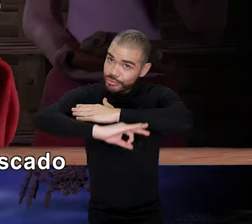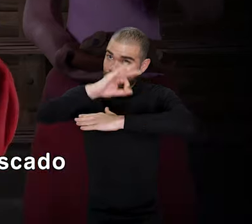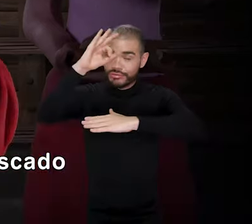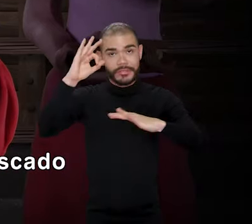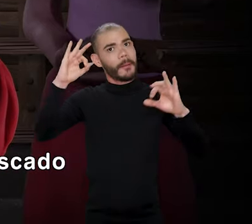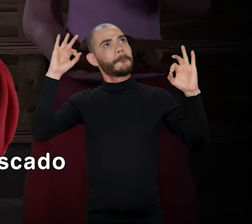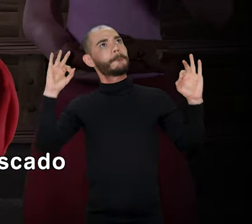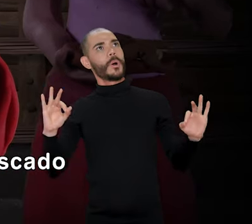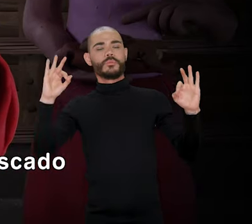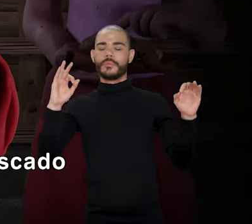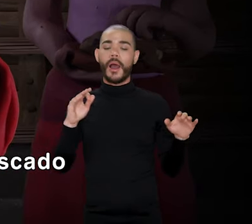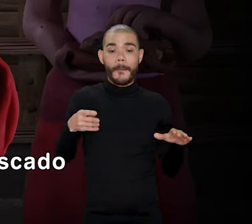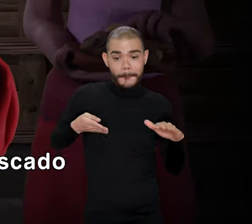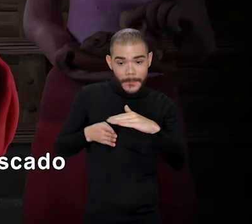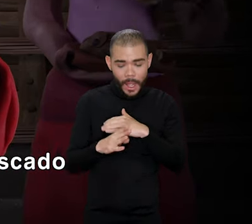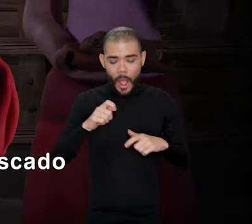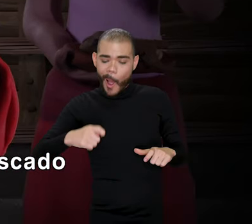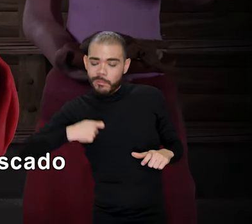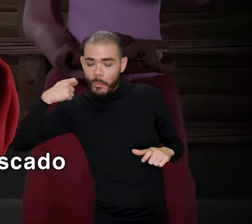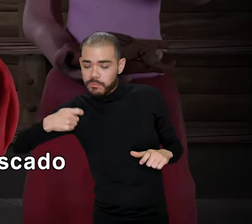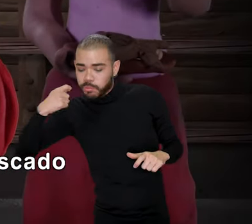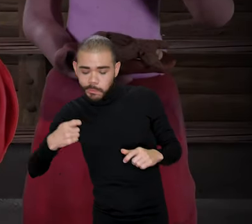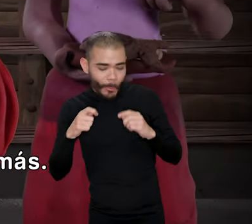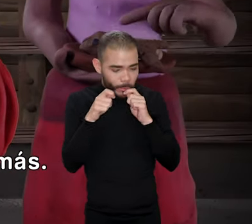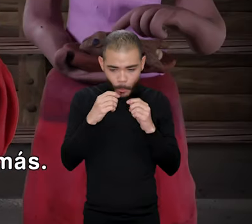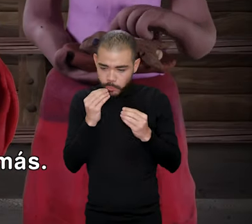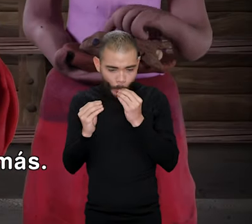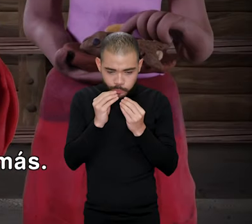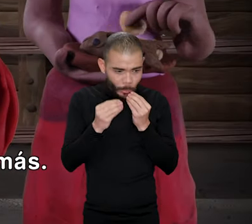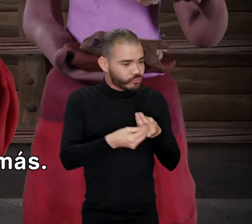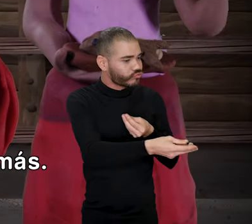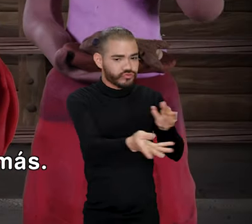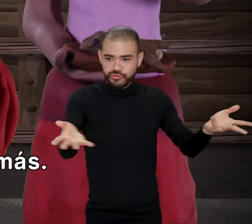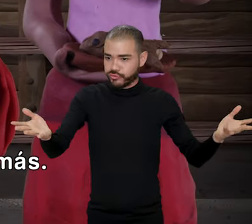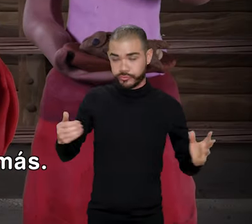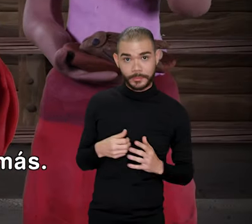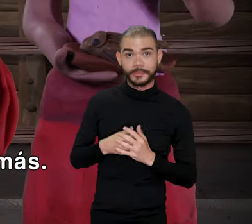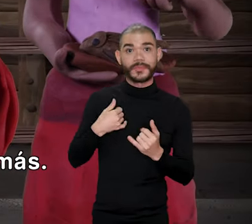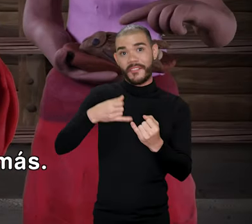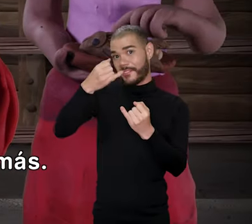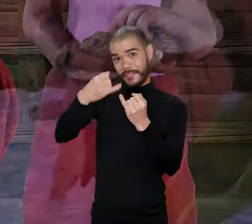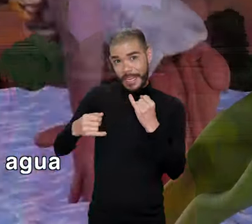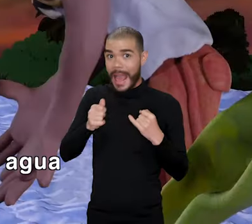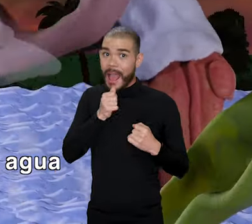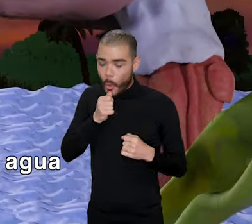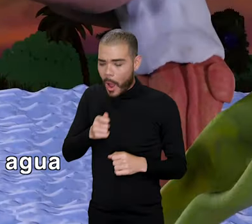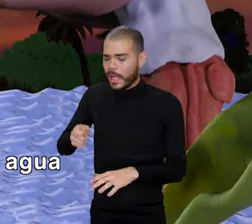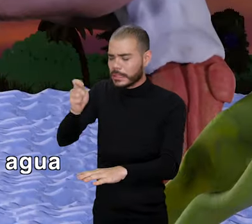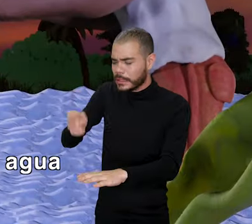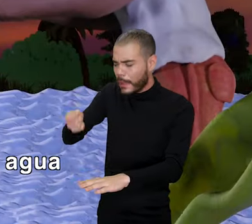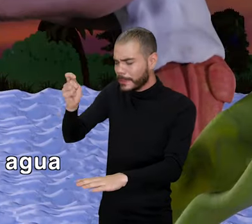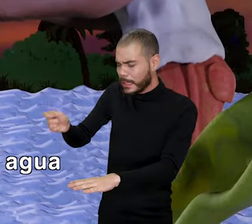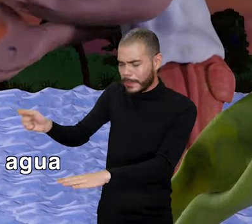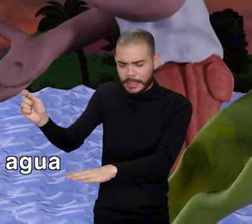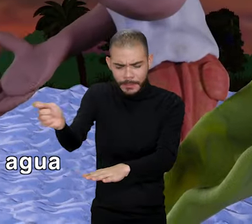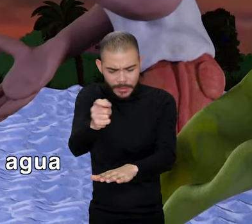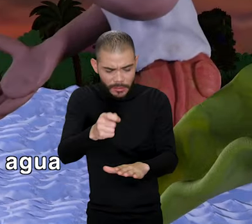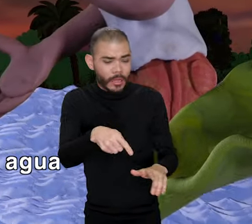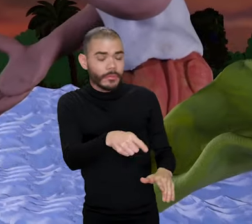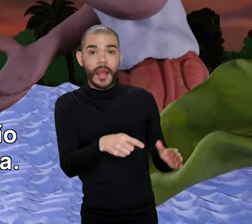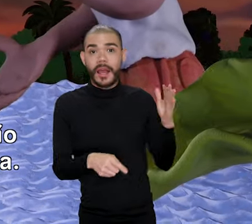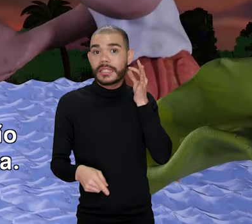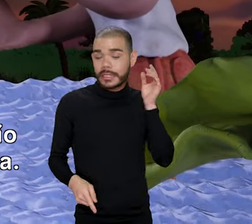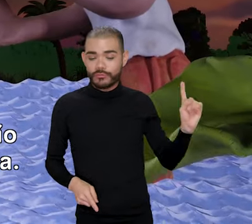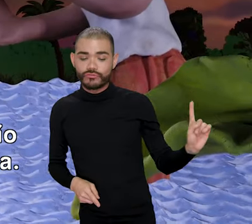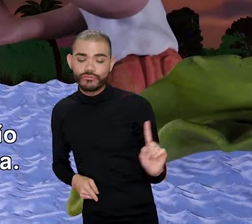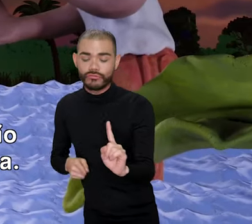Al amanecer, la niña puede por fin comer pescado y lo reparte también a los demás. Finalmente, el sabedor reza